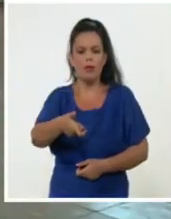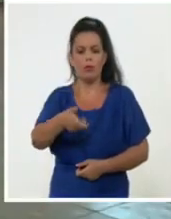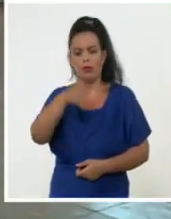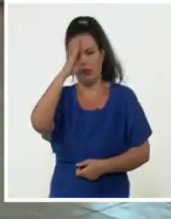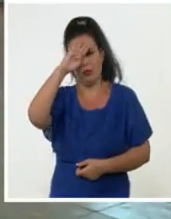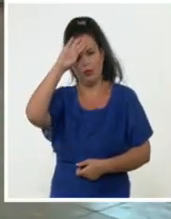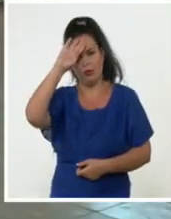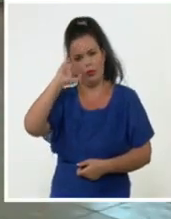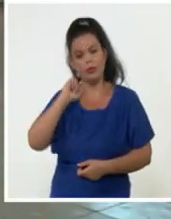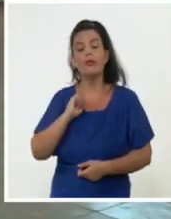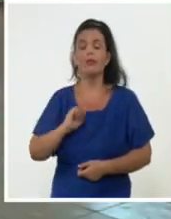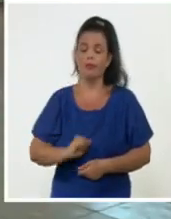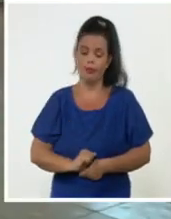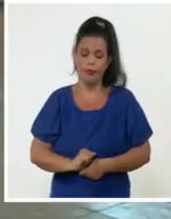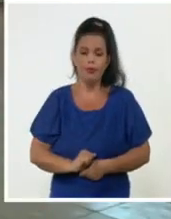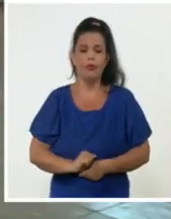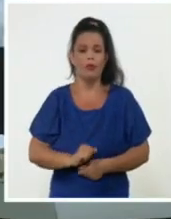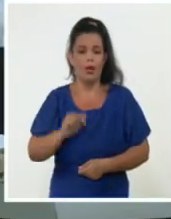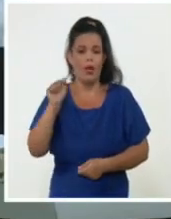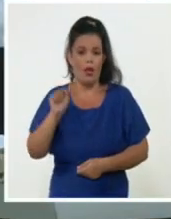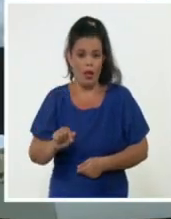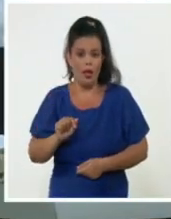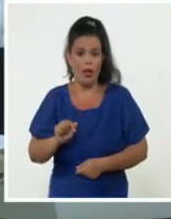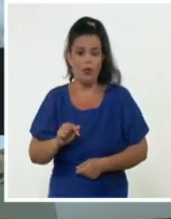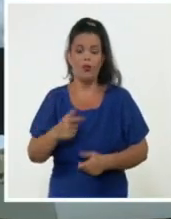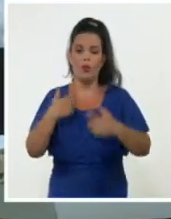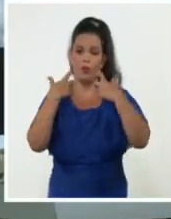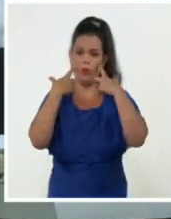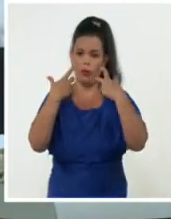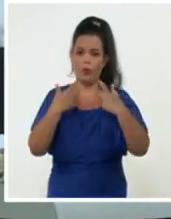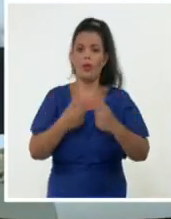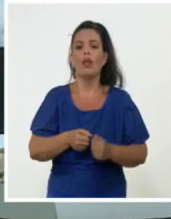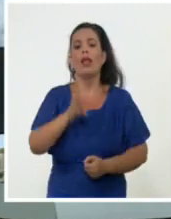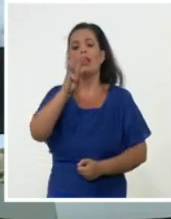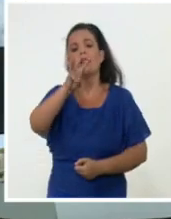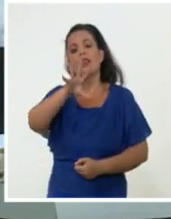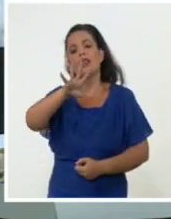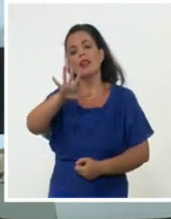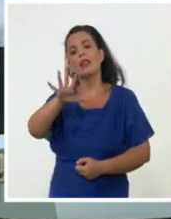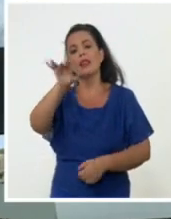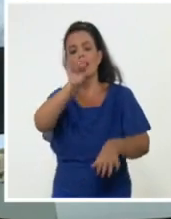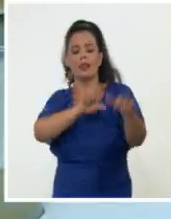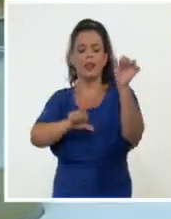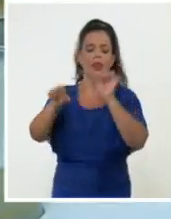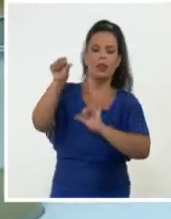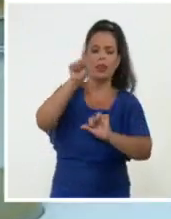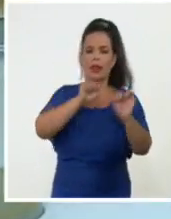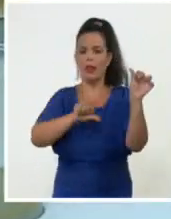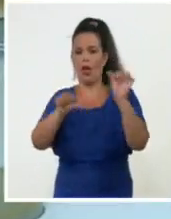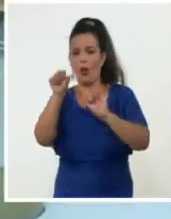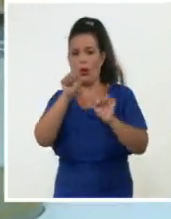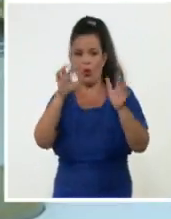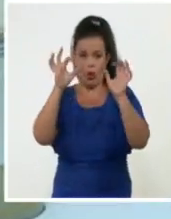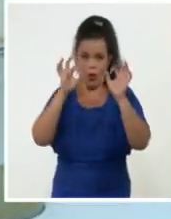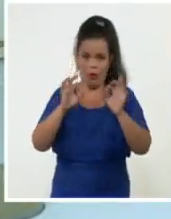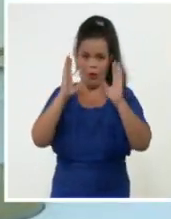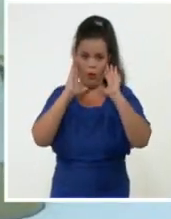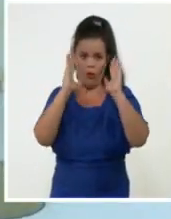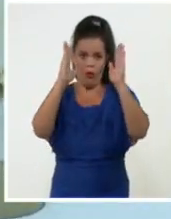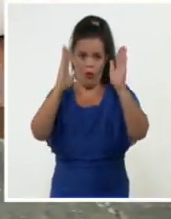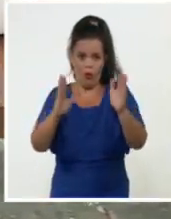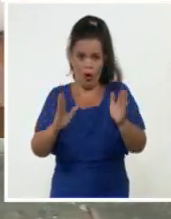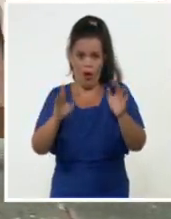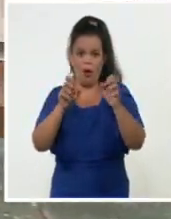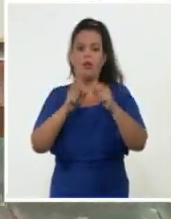Y aunque ese es el producto líder, los 35 laboratorios de ortopedia técnica diseminados en todo el